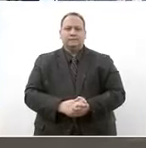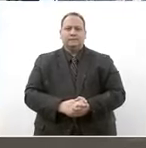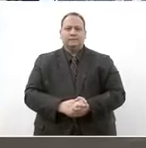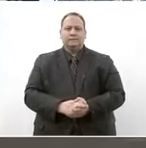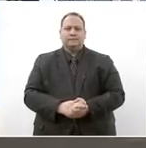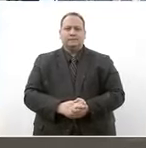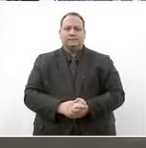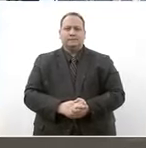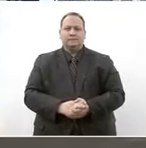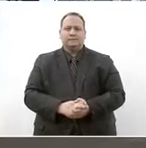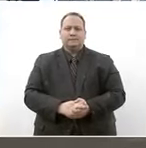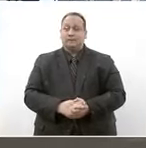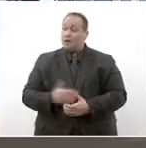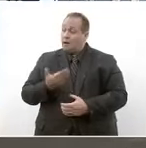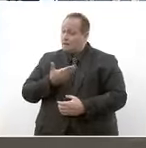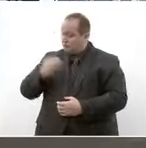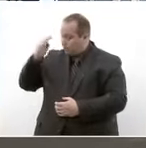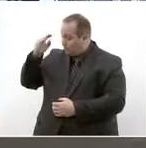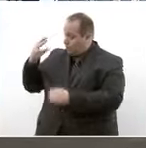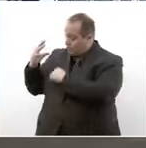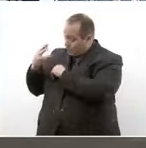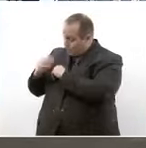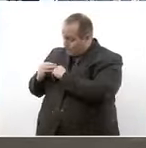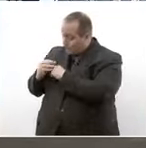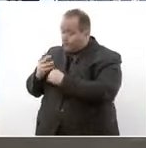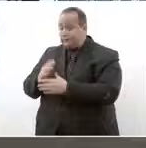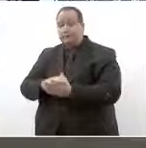Con su permiso, señor presidente.